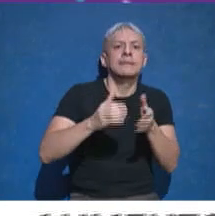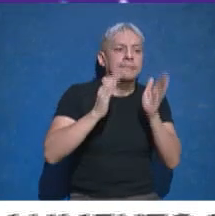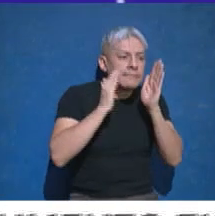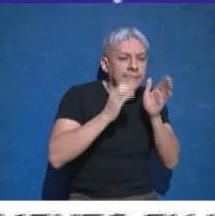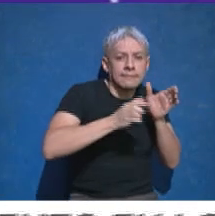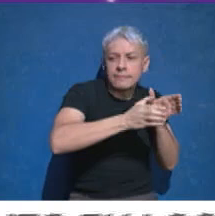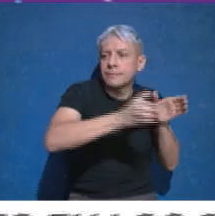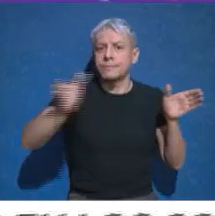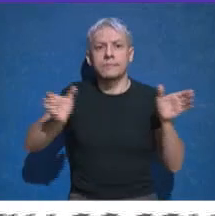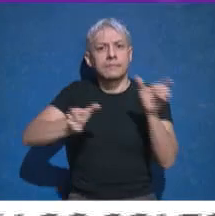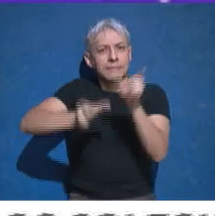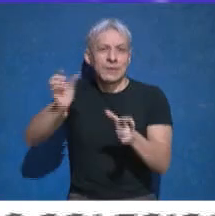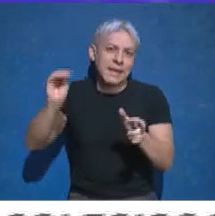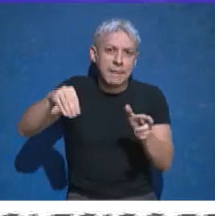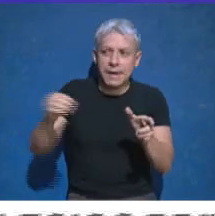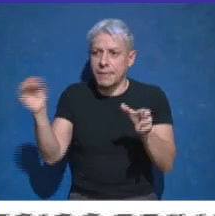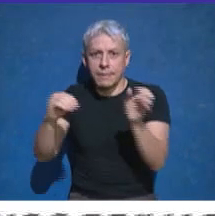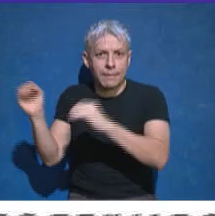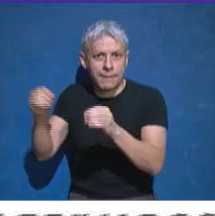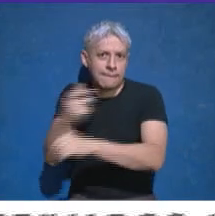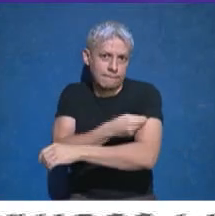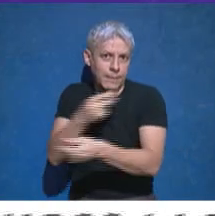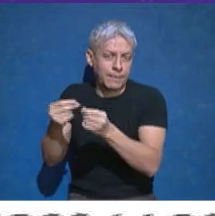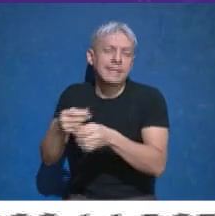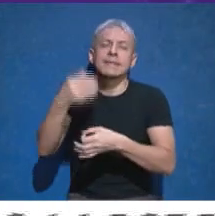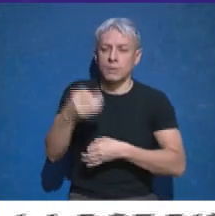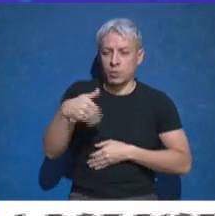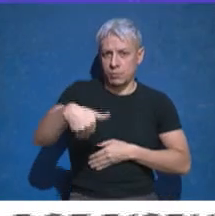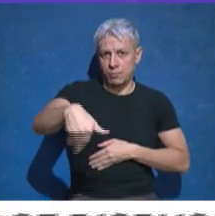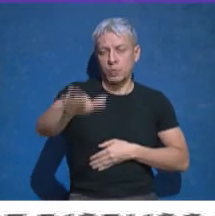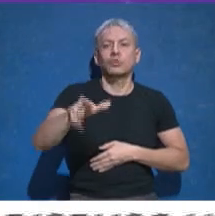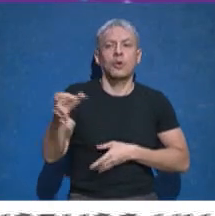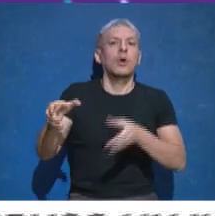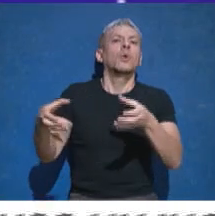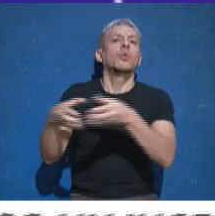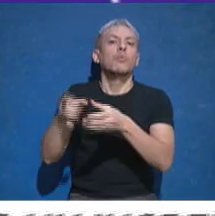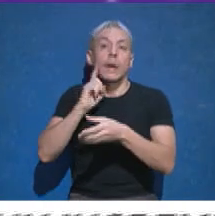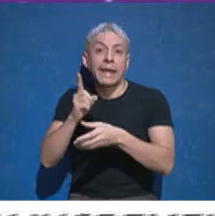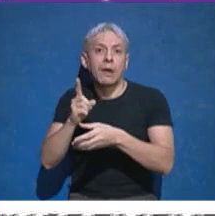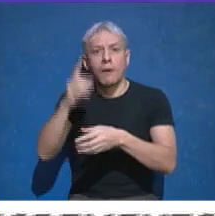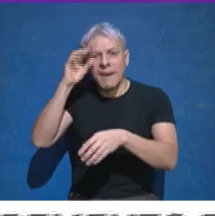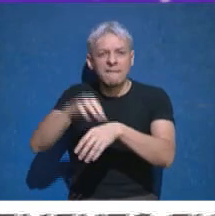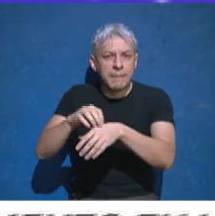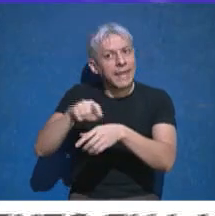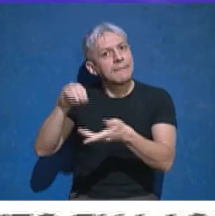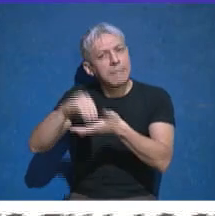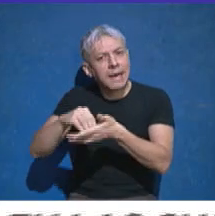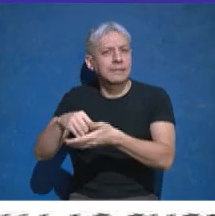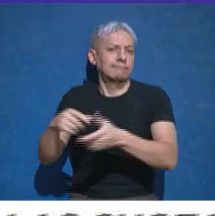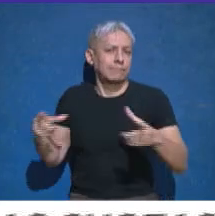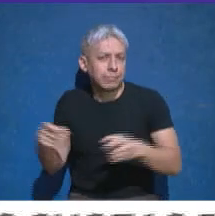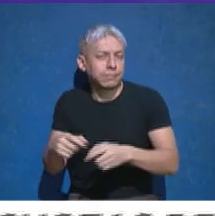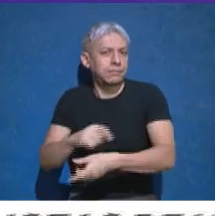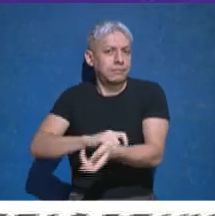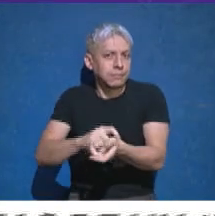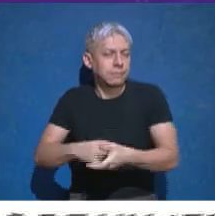indicaciones y seguramente se va a trabajar en estos grupos que tienen factores de riesgo asociados. Pero esto, como le digo, esto